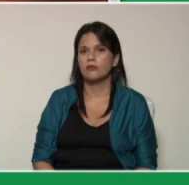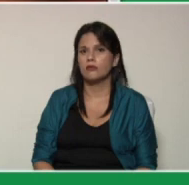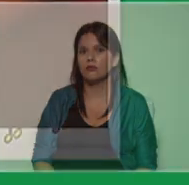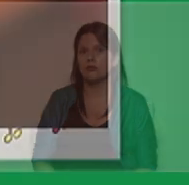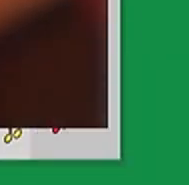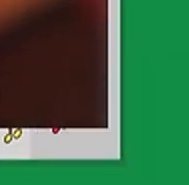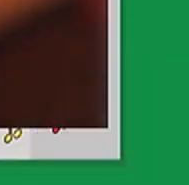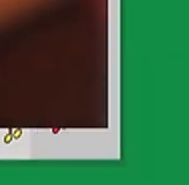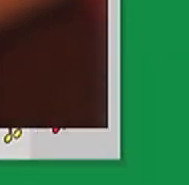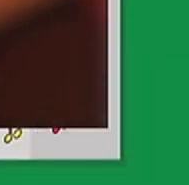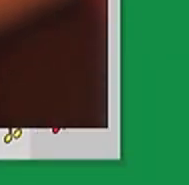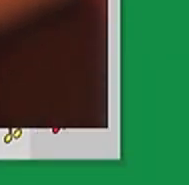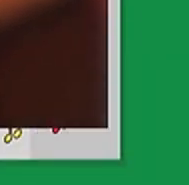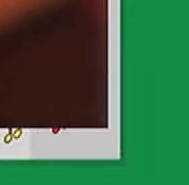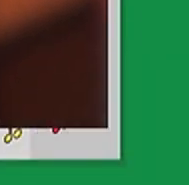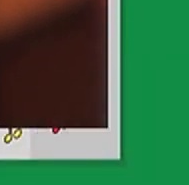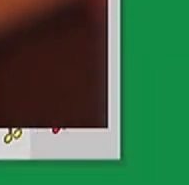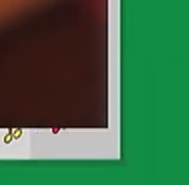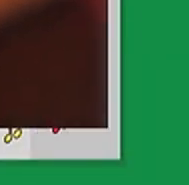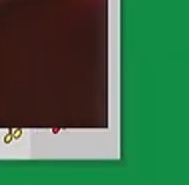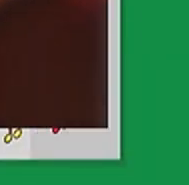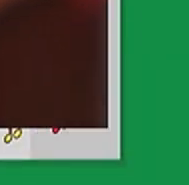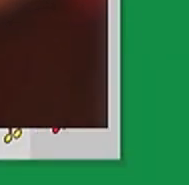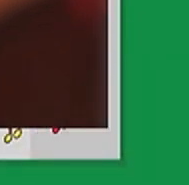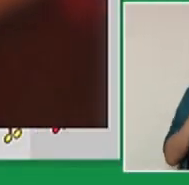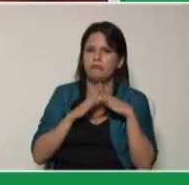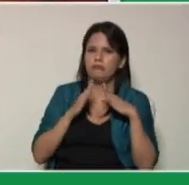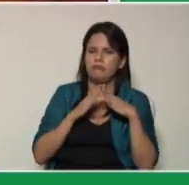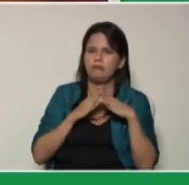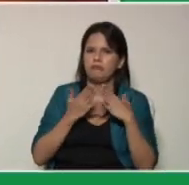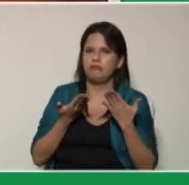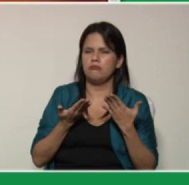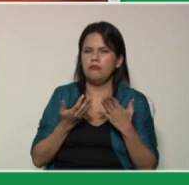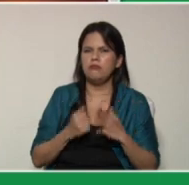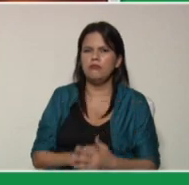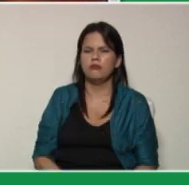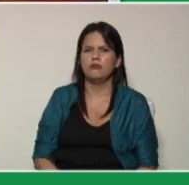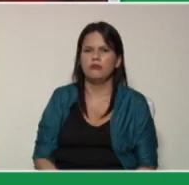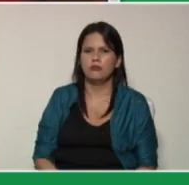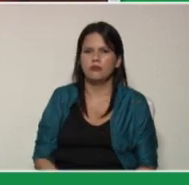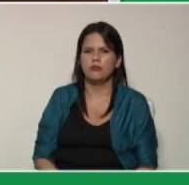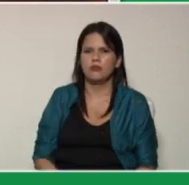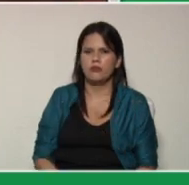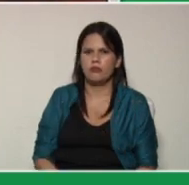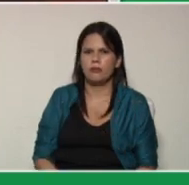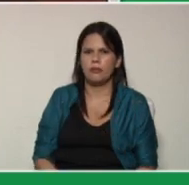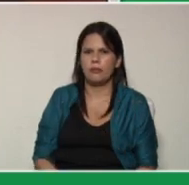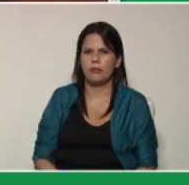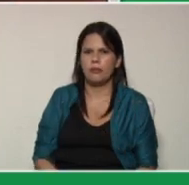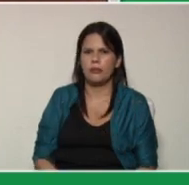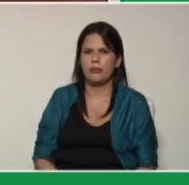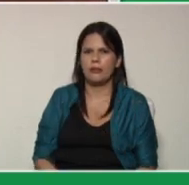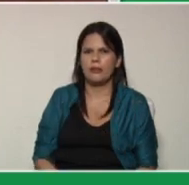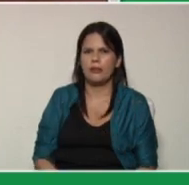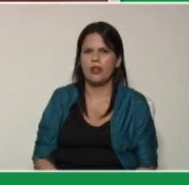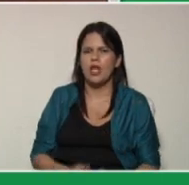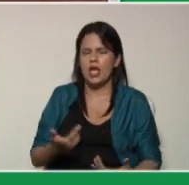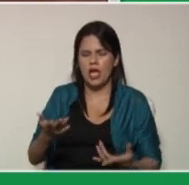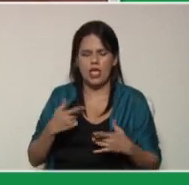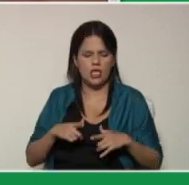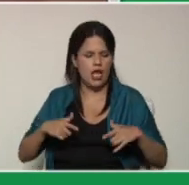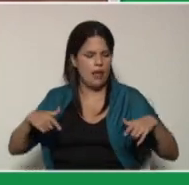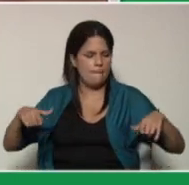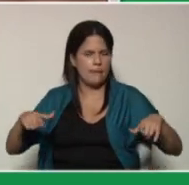y aquí en mi casa este es mi sitio de trabajo